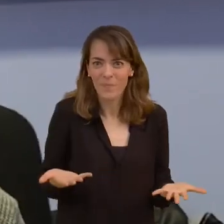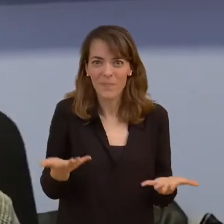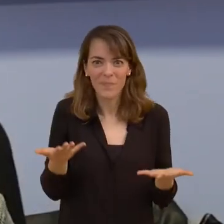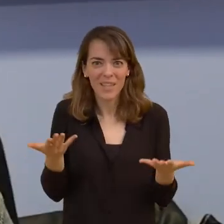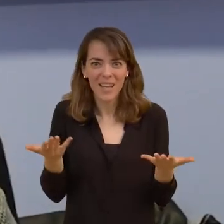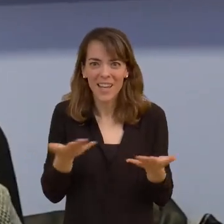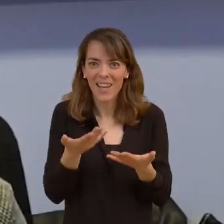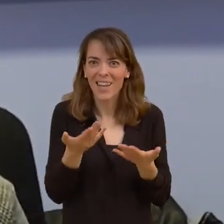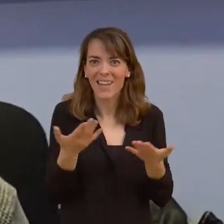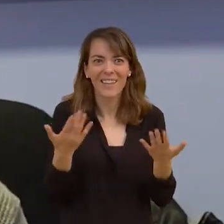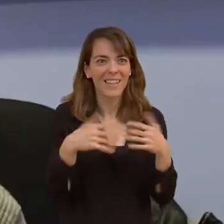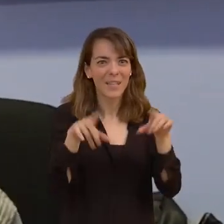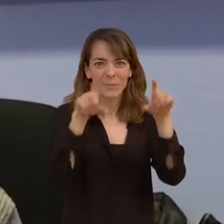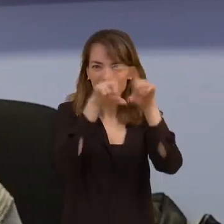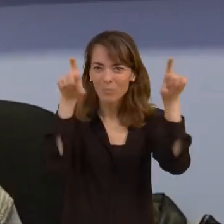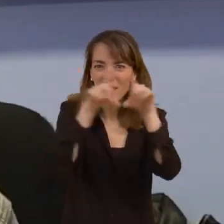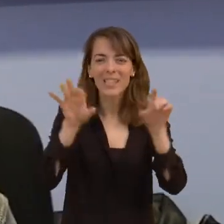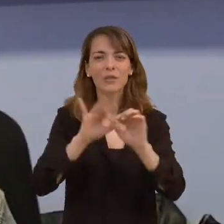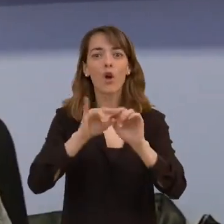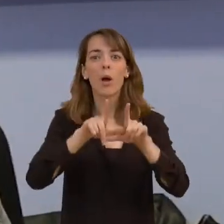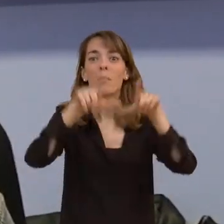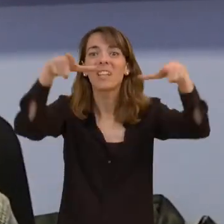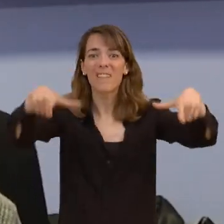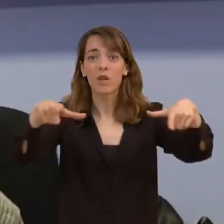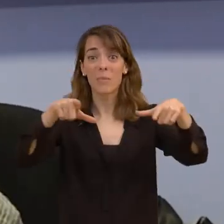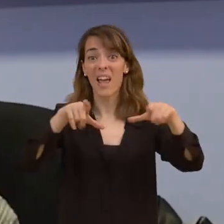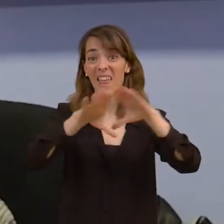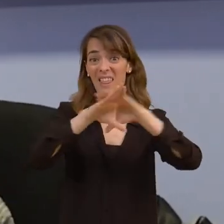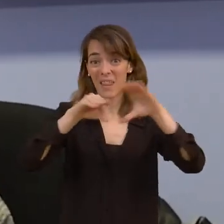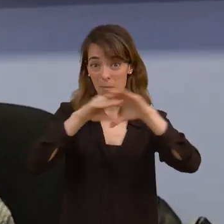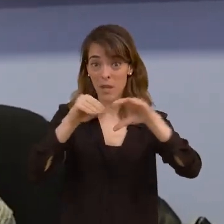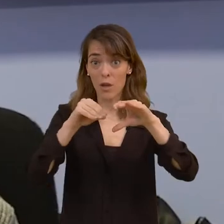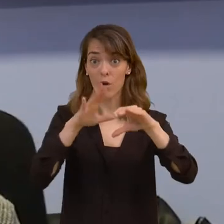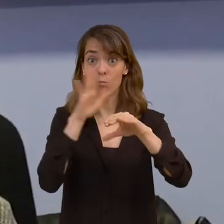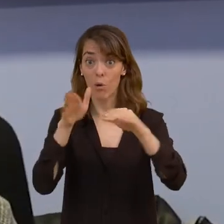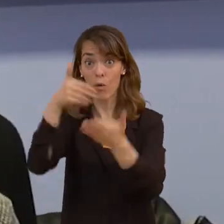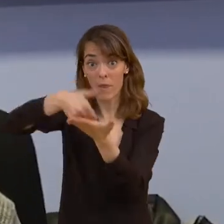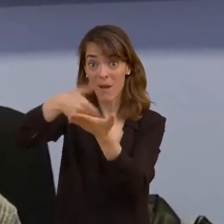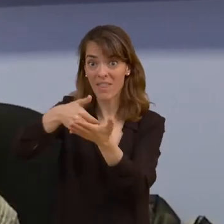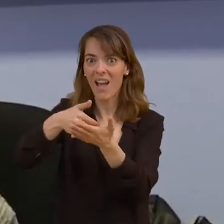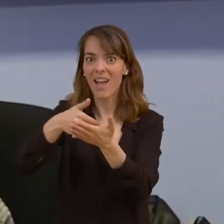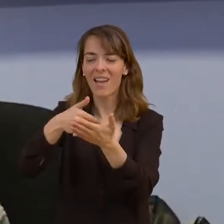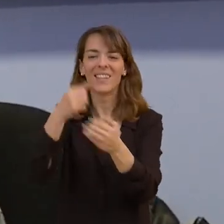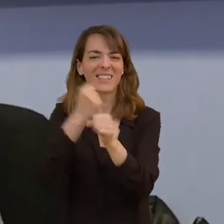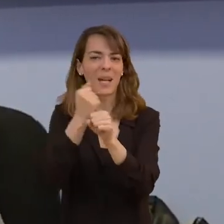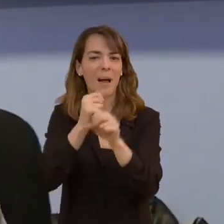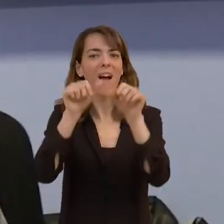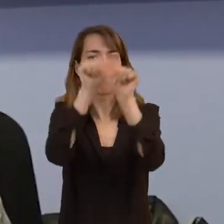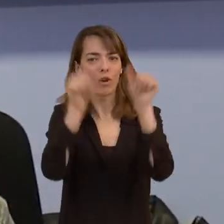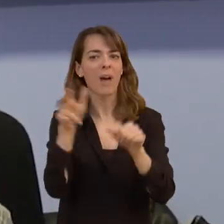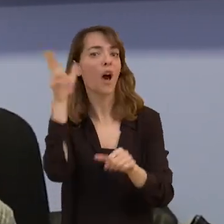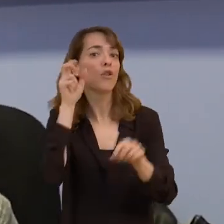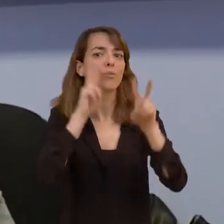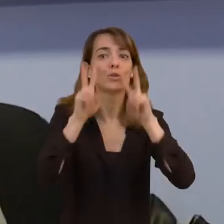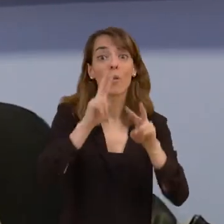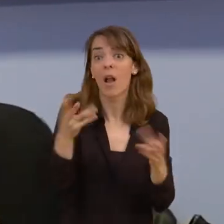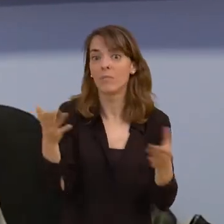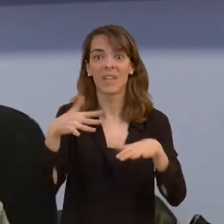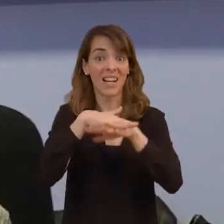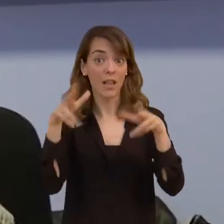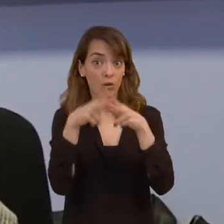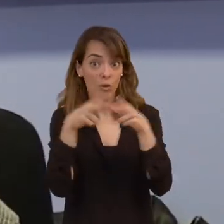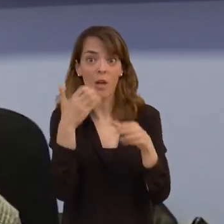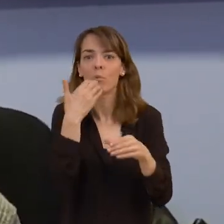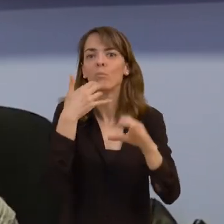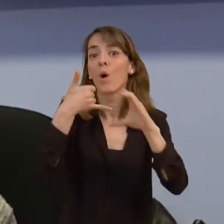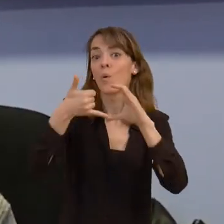las compañías o plataformas de vídeo bajo demanda trabajan con audiovisual incluso en las redes sociales los vídeos